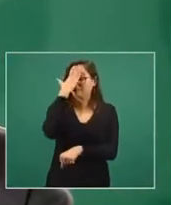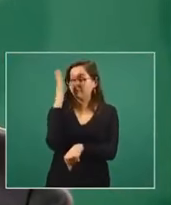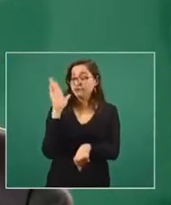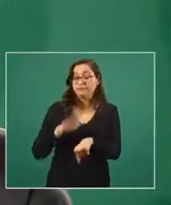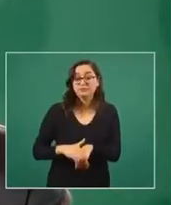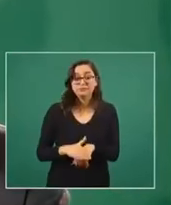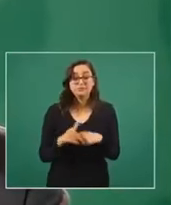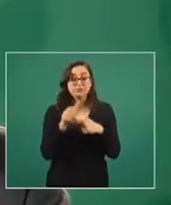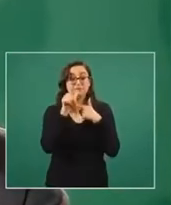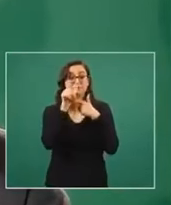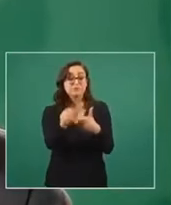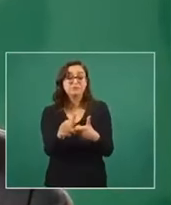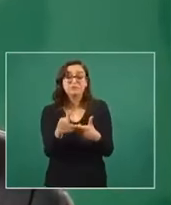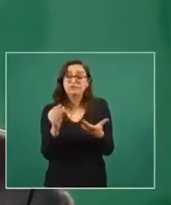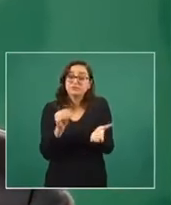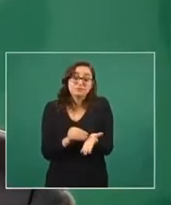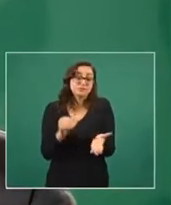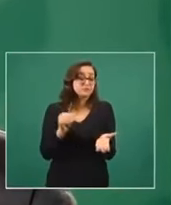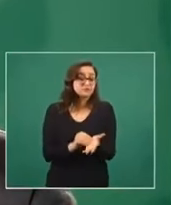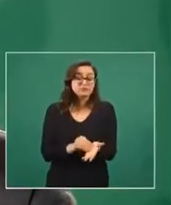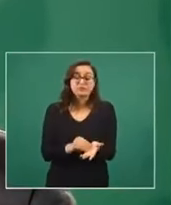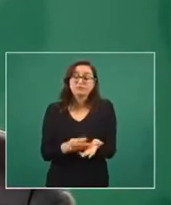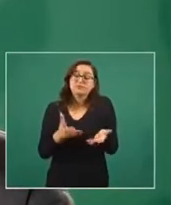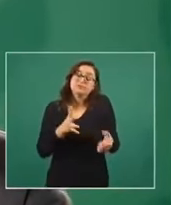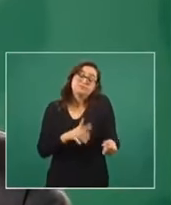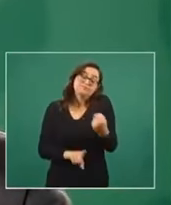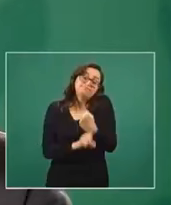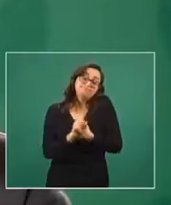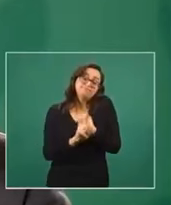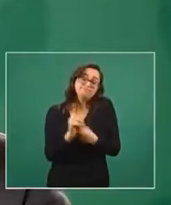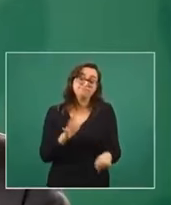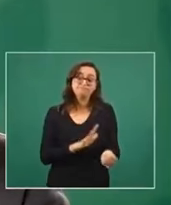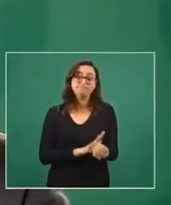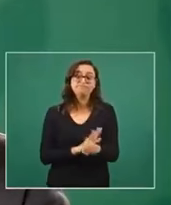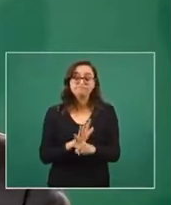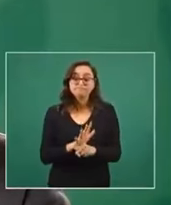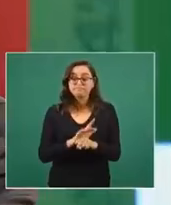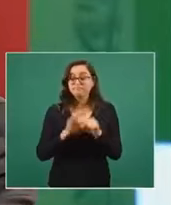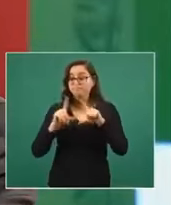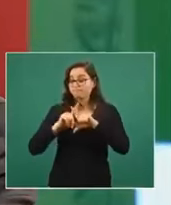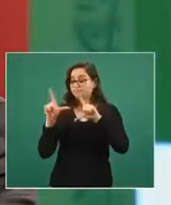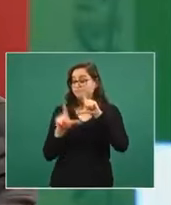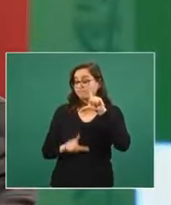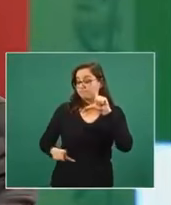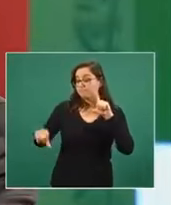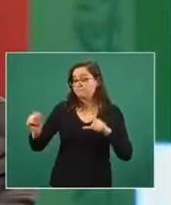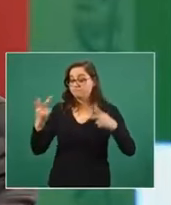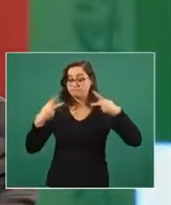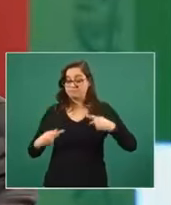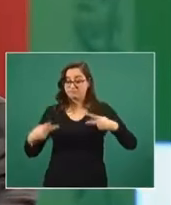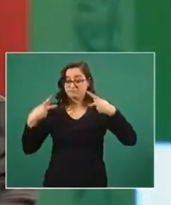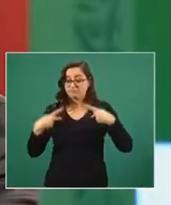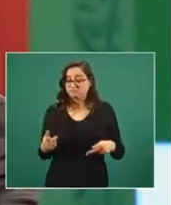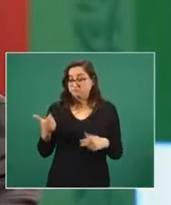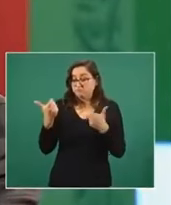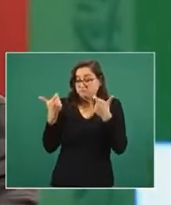cambiado en este aspecto. México es un país con enormes desigualdades sociales y económicas, enormes,